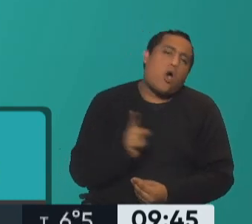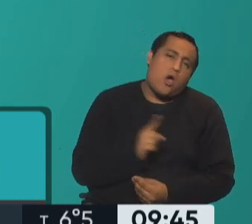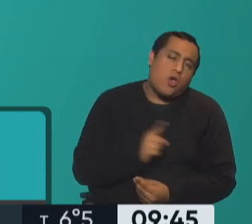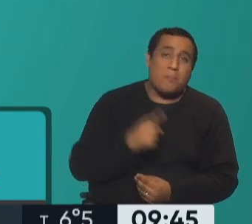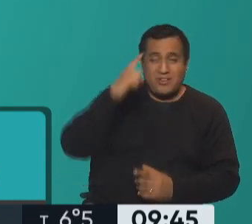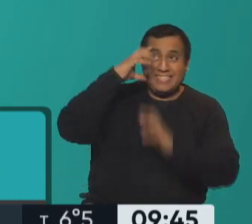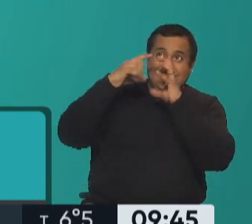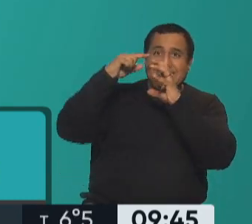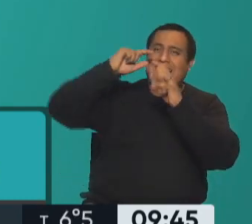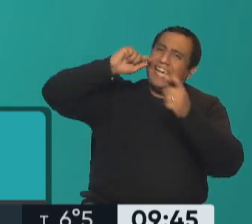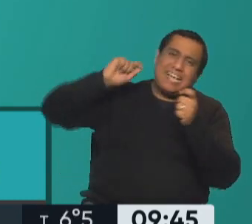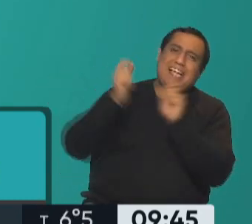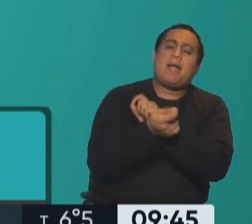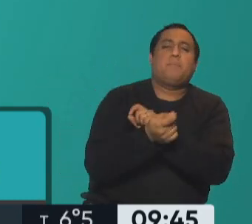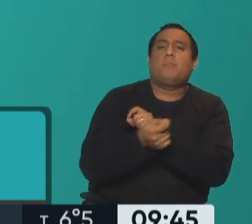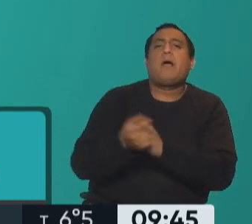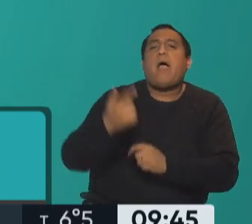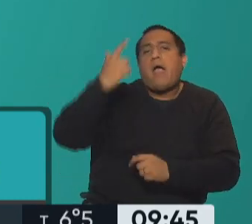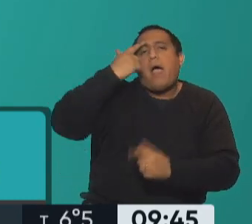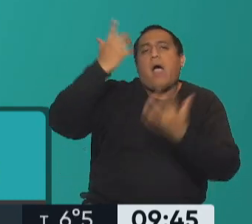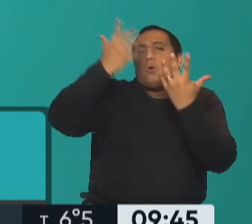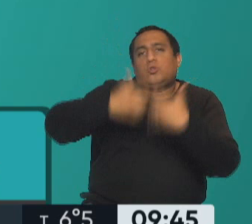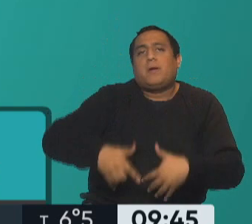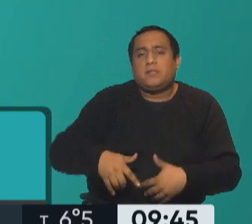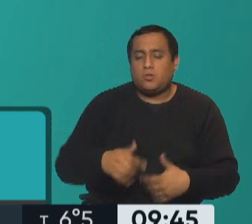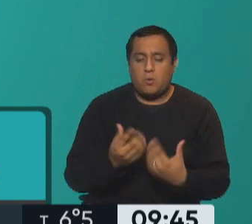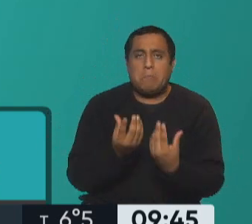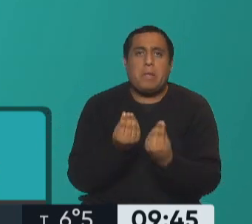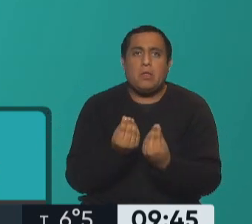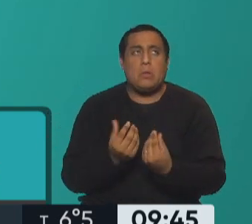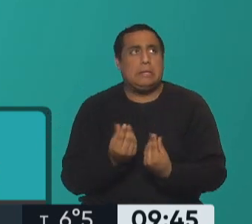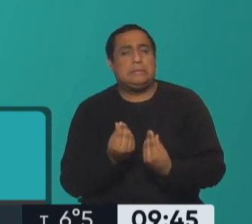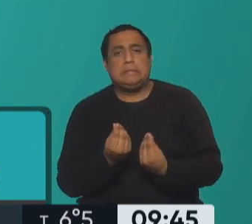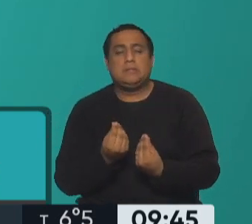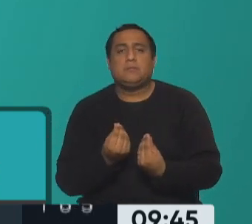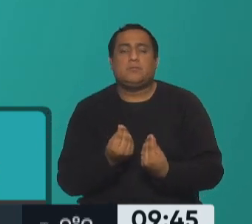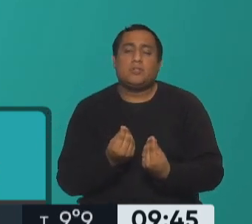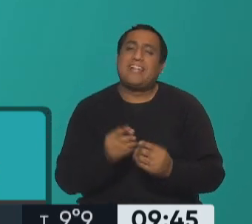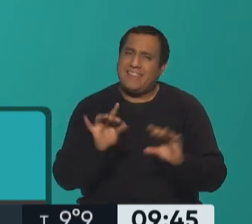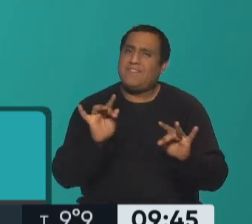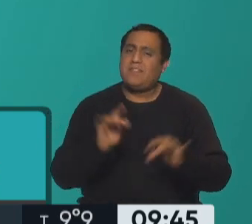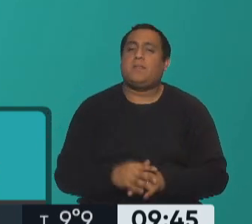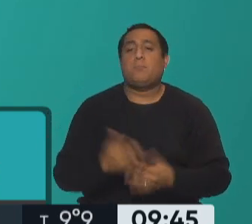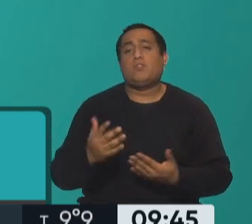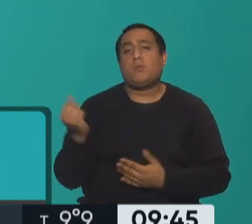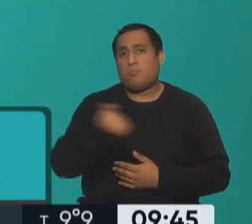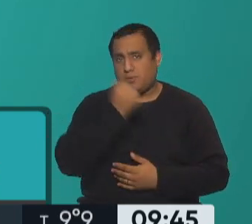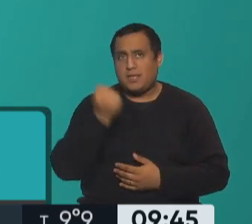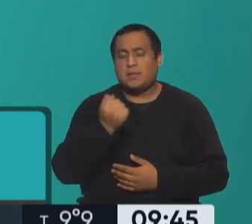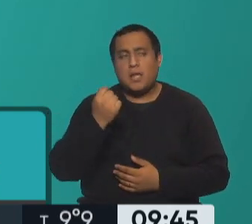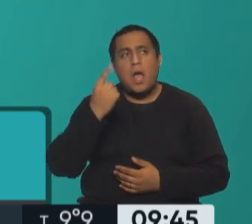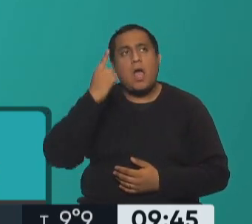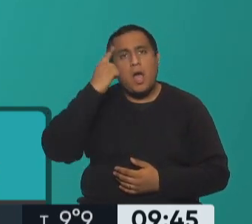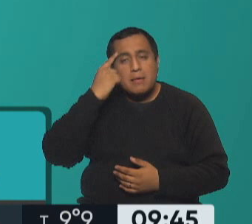cerebro que está tan acostumbrado, tan automática en la respuesta del miedo que cuesta un montón hacerlo, pero por eso es importante ver los beneficios